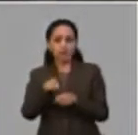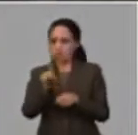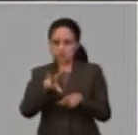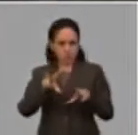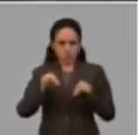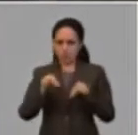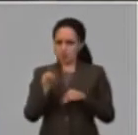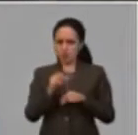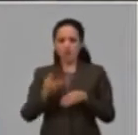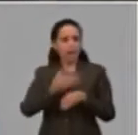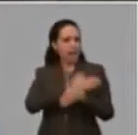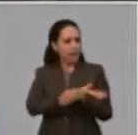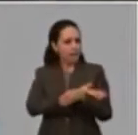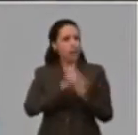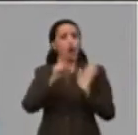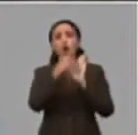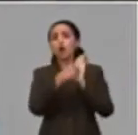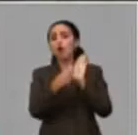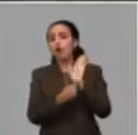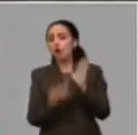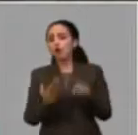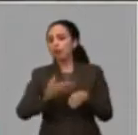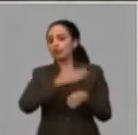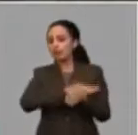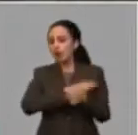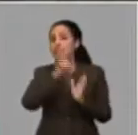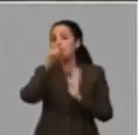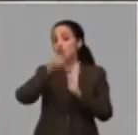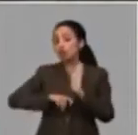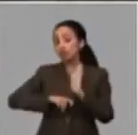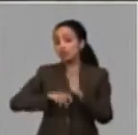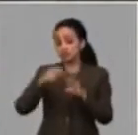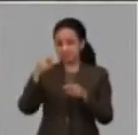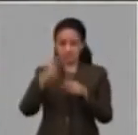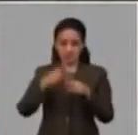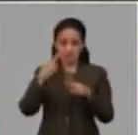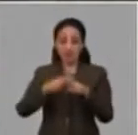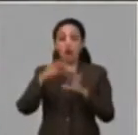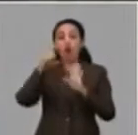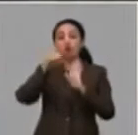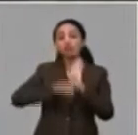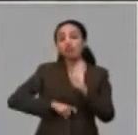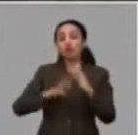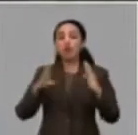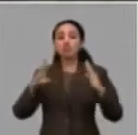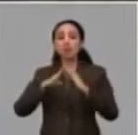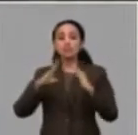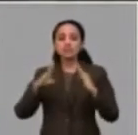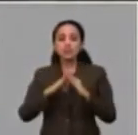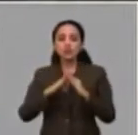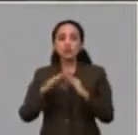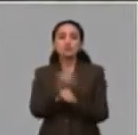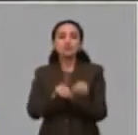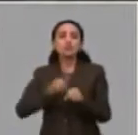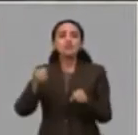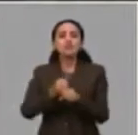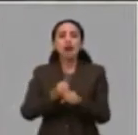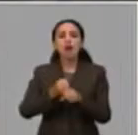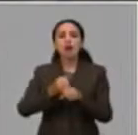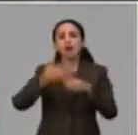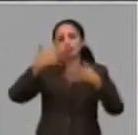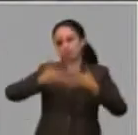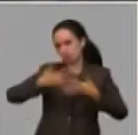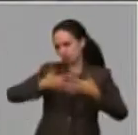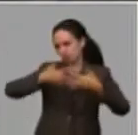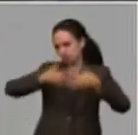Anteriormente, en el código anterior había un tipo de contrato que era el contrato a domicilio, que se utilizaba mucho en la industria local, se utilizaba mucho en las